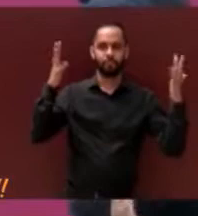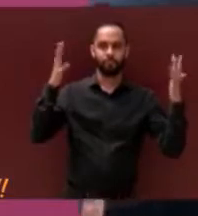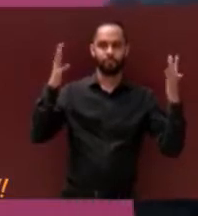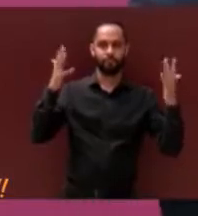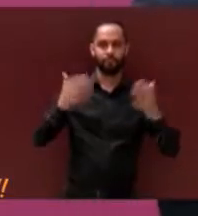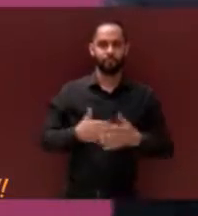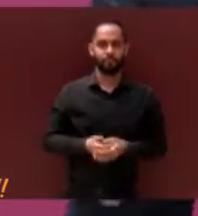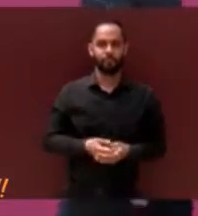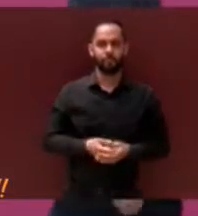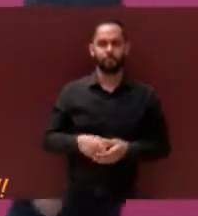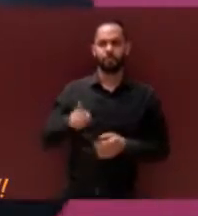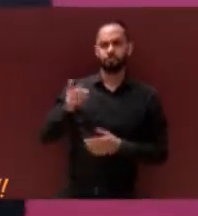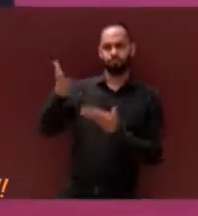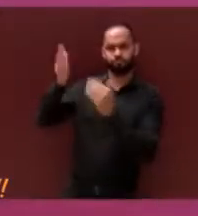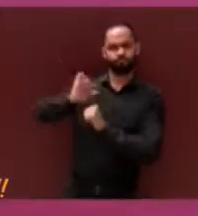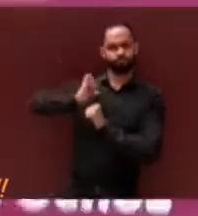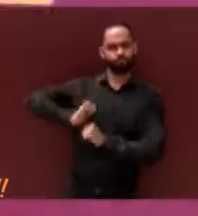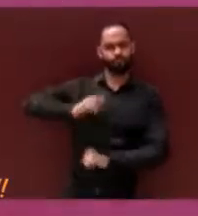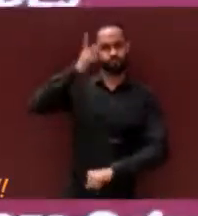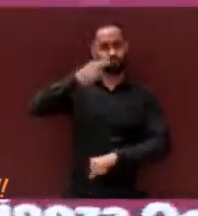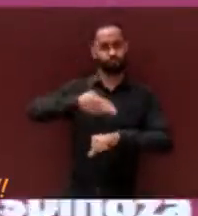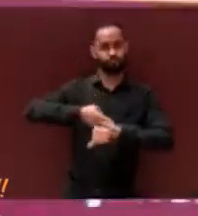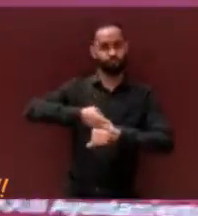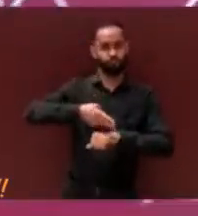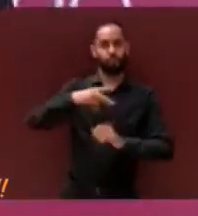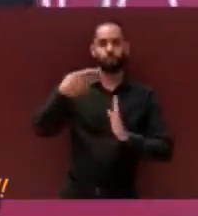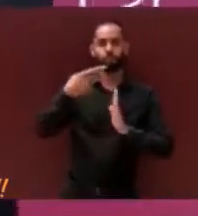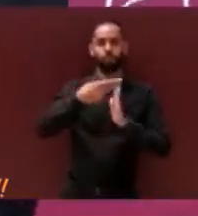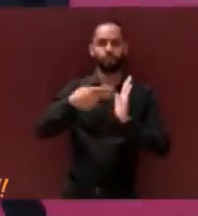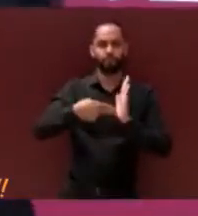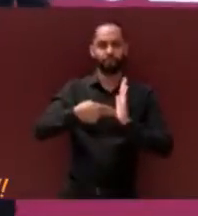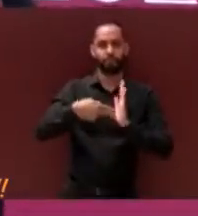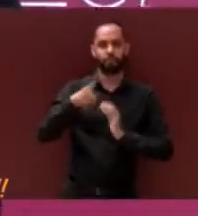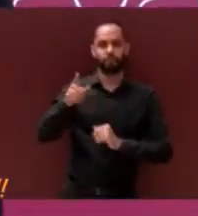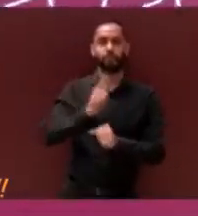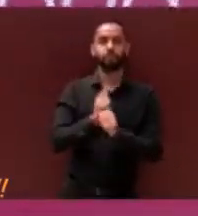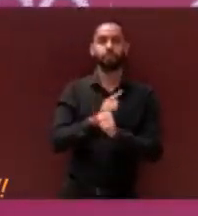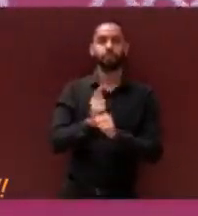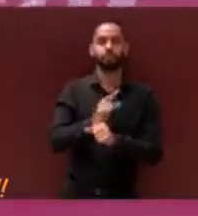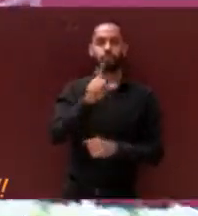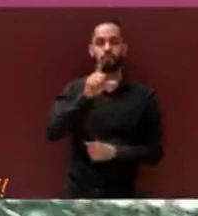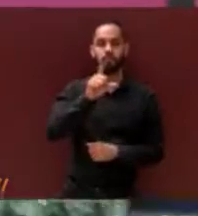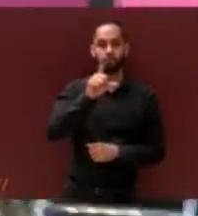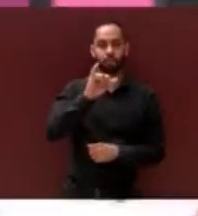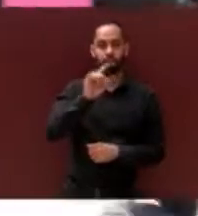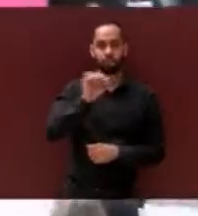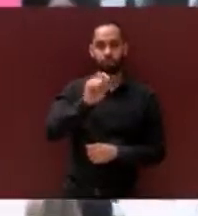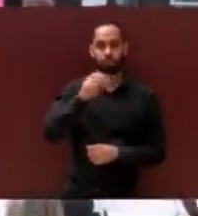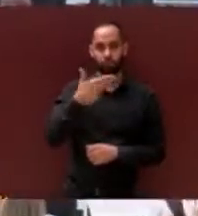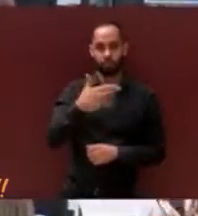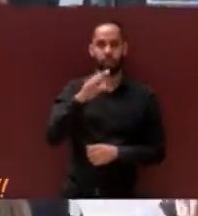Como titular de la Dirección de Normatividad, la licenciada Lizeth A.V. Ibarra Castro.